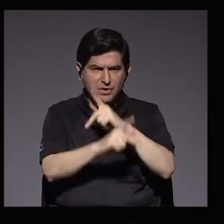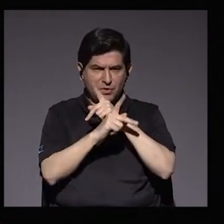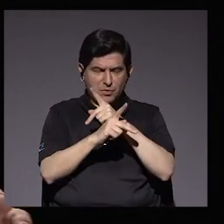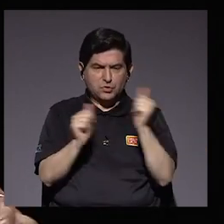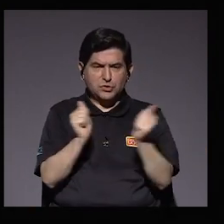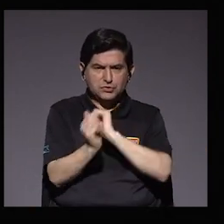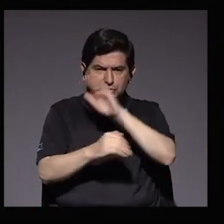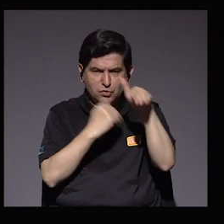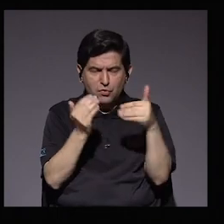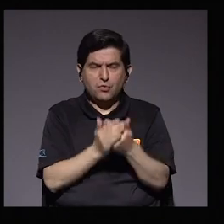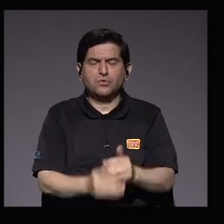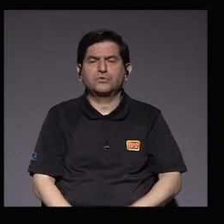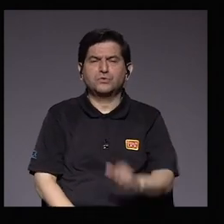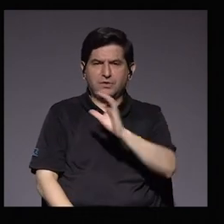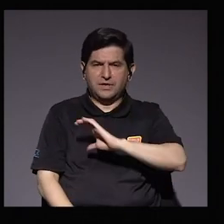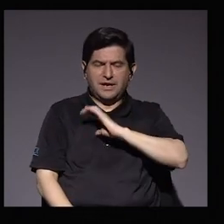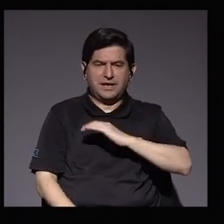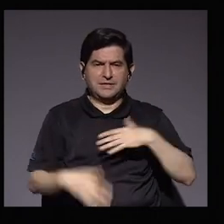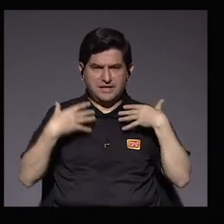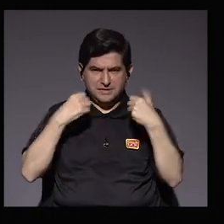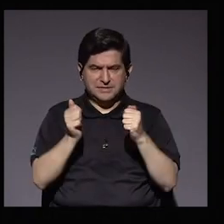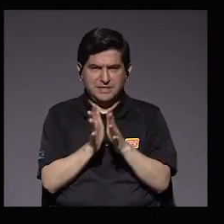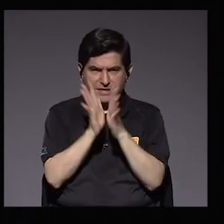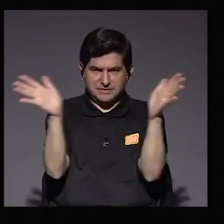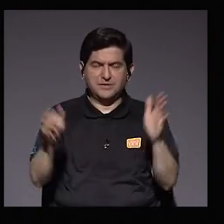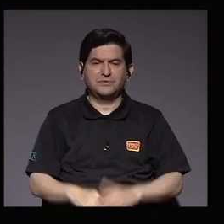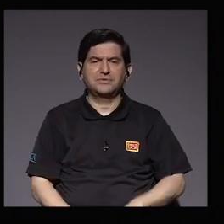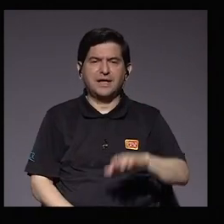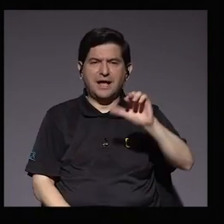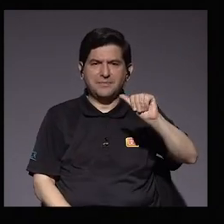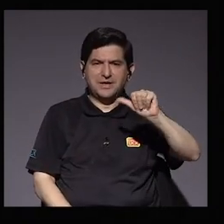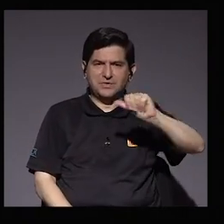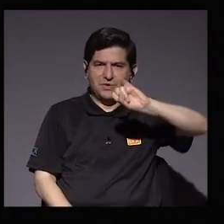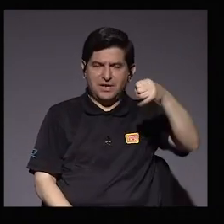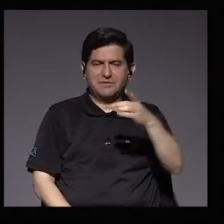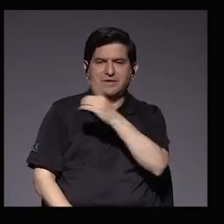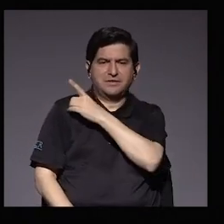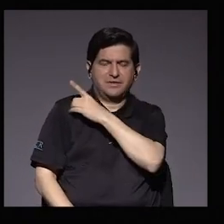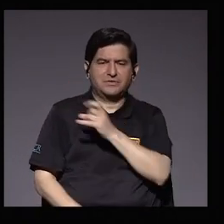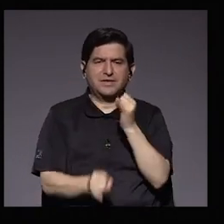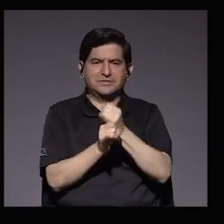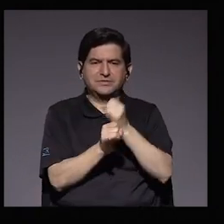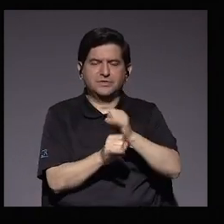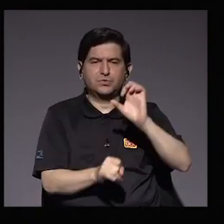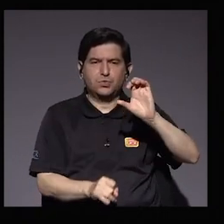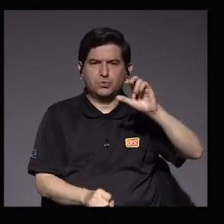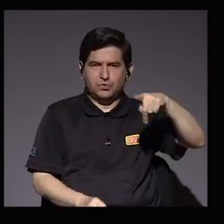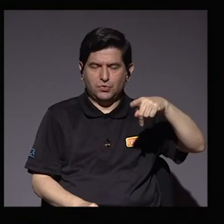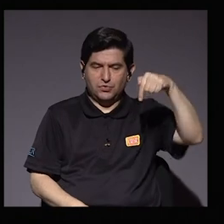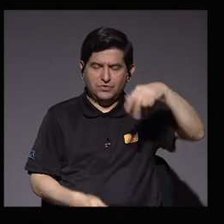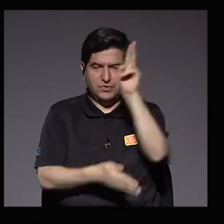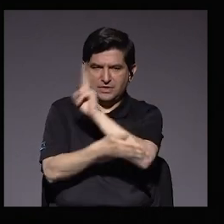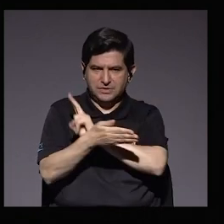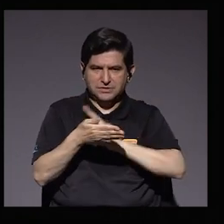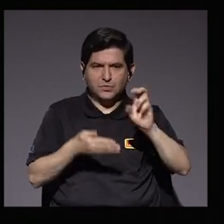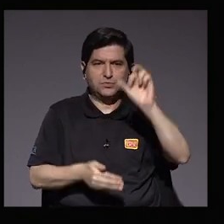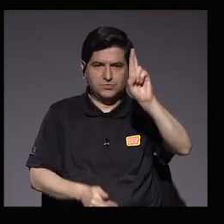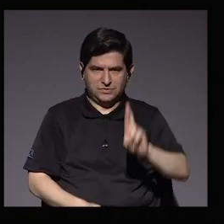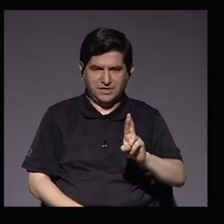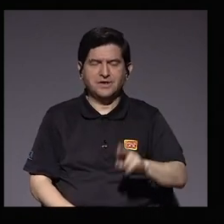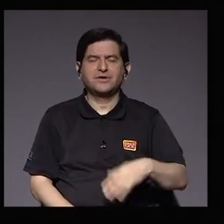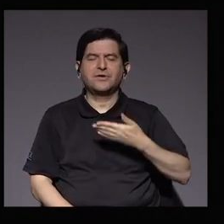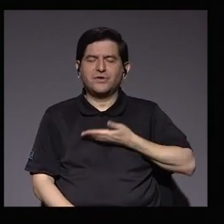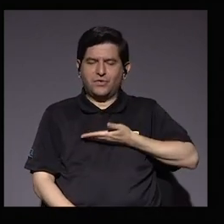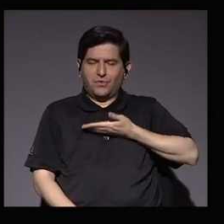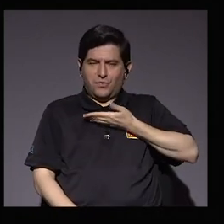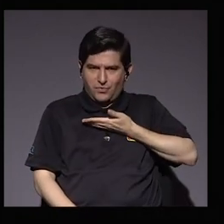bajo todos los aspectos de la sanidad pública. Estamos con don Alberto Alape, el director del Instituto Clodomiro Picado de esta Universidad de Costa Rica.